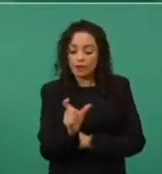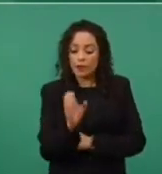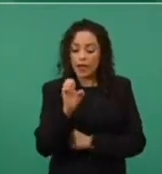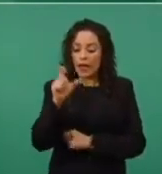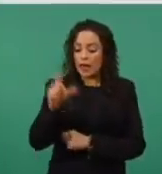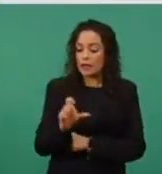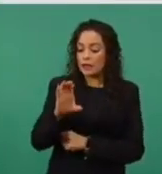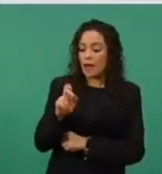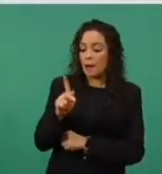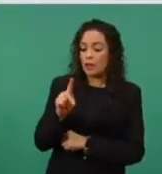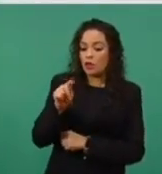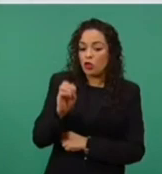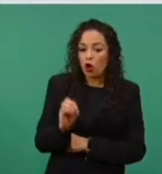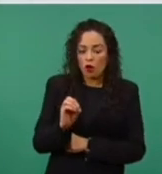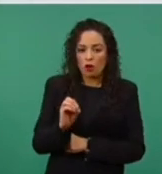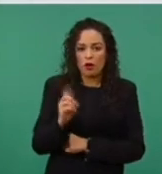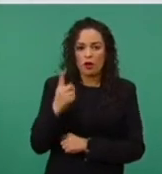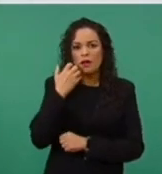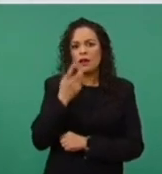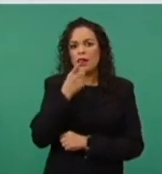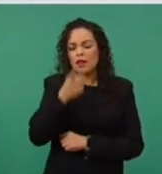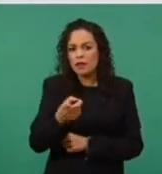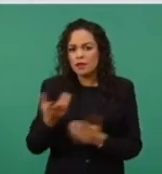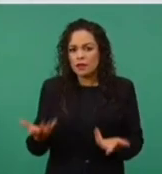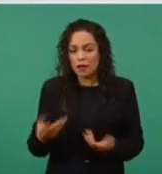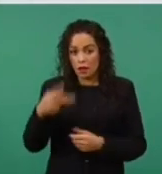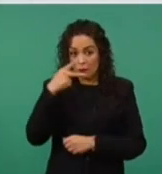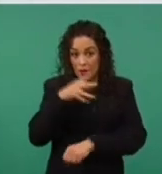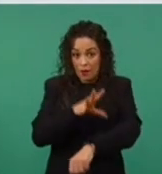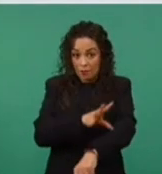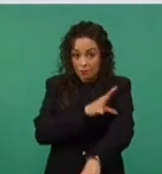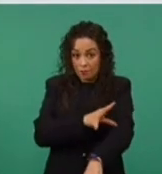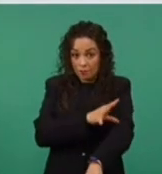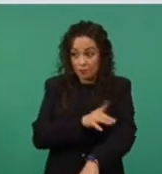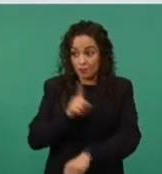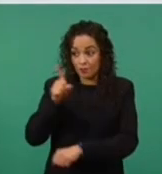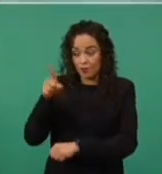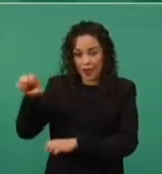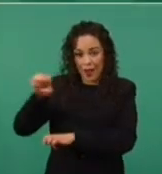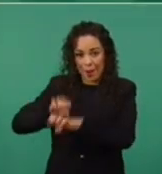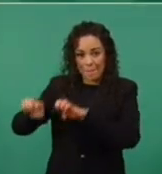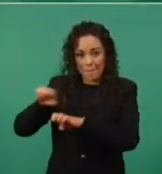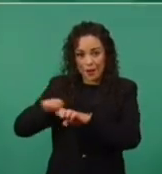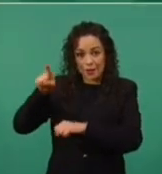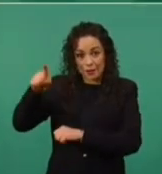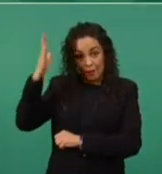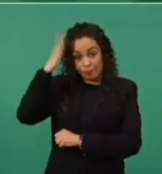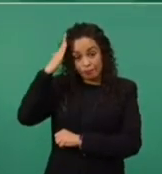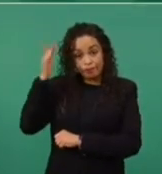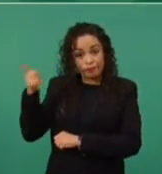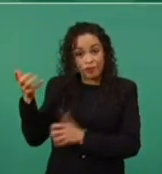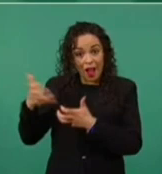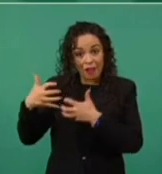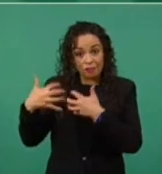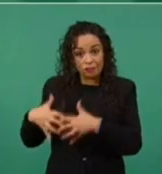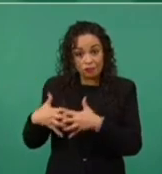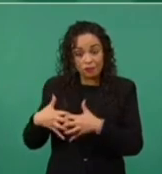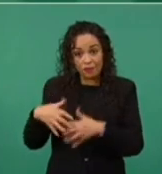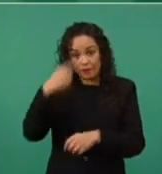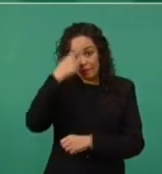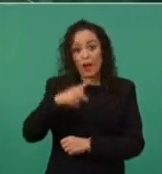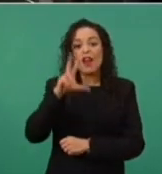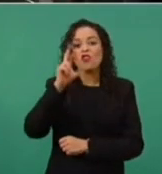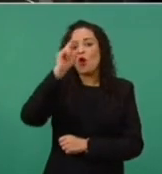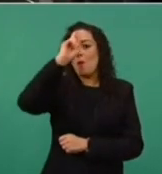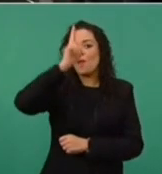excluir a los cigarrillos electrónicos, en donde Philip Morris International es el preponderante, para que no sean